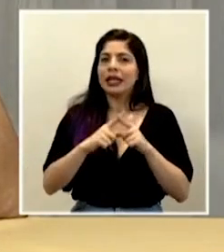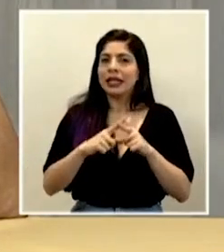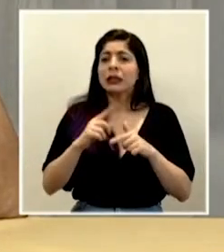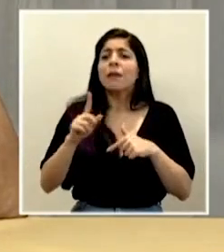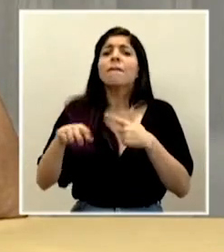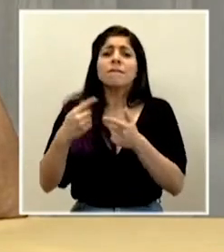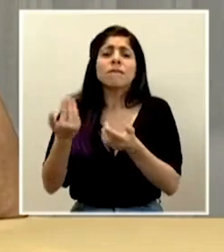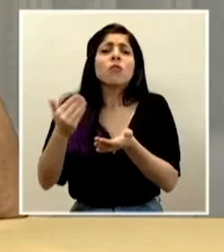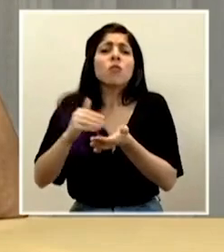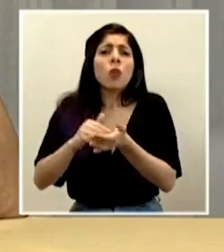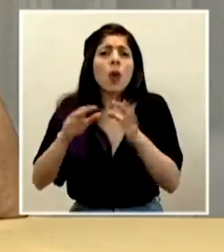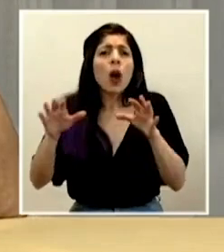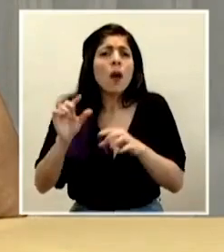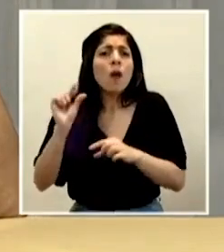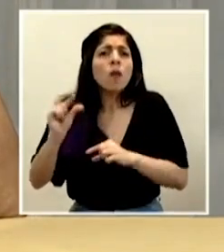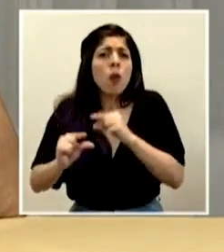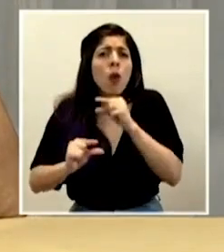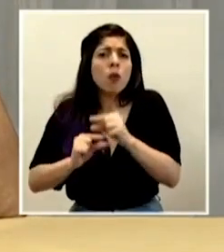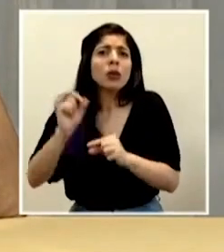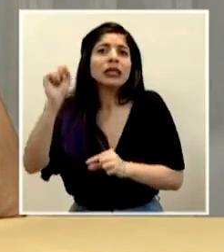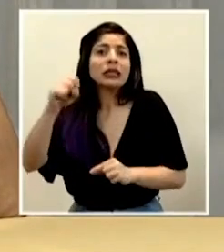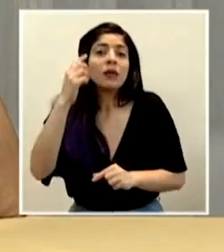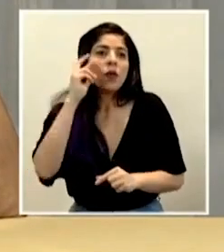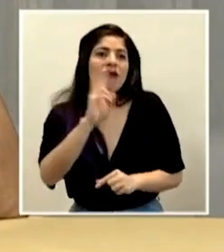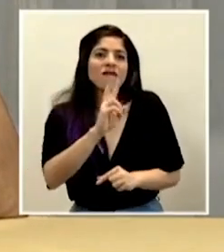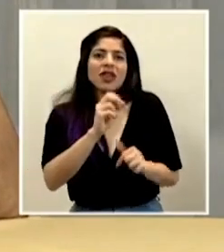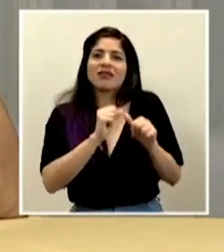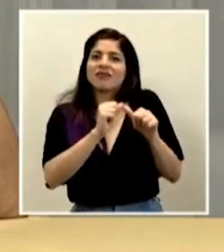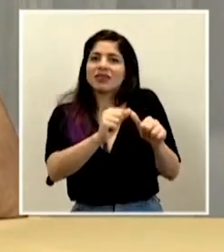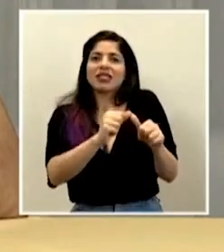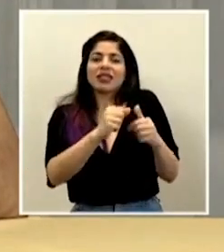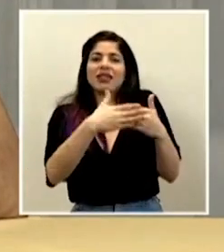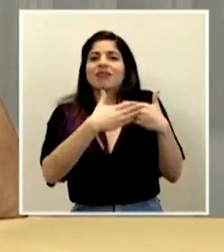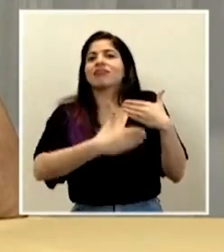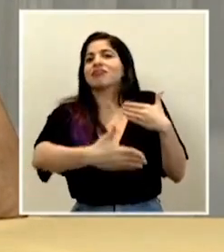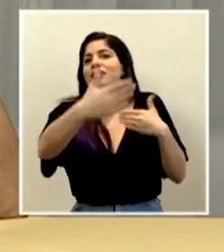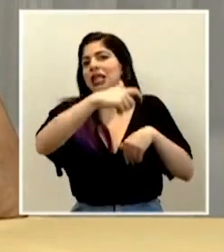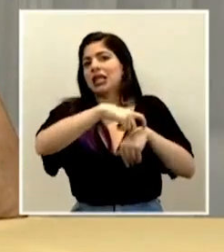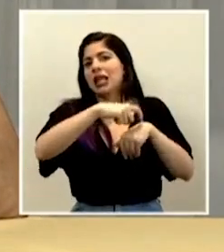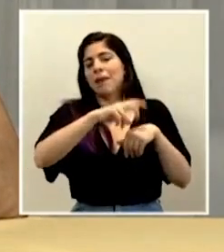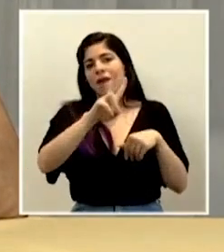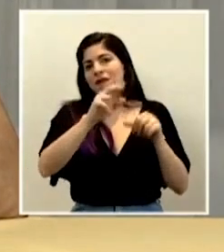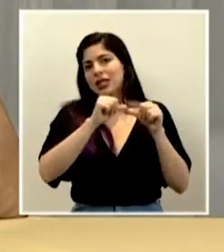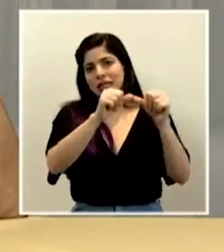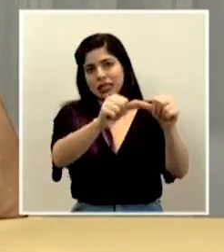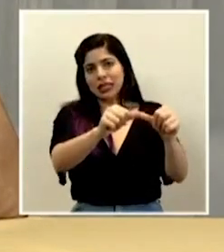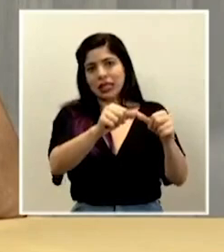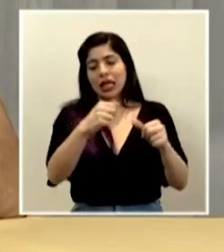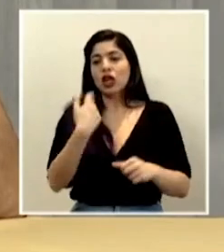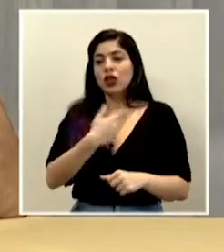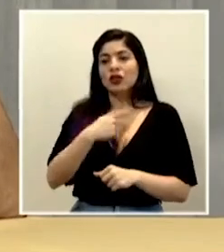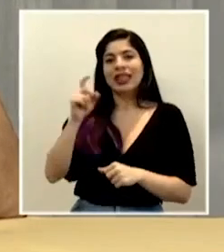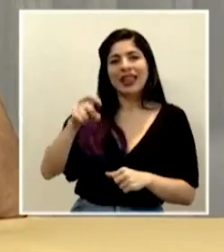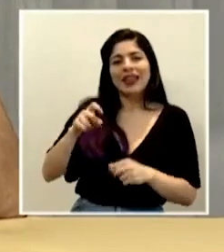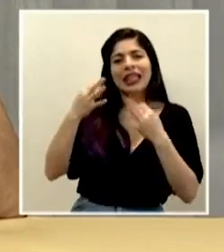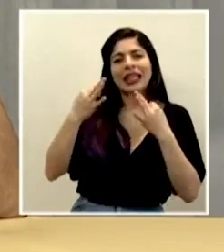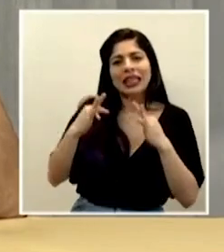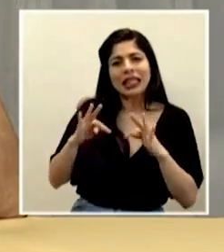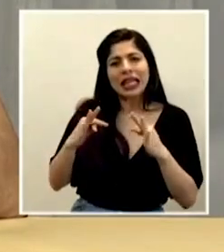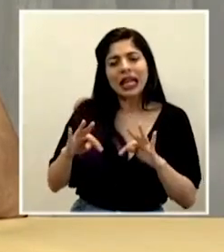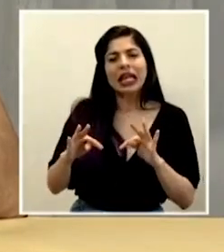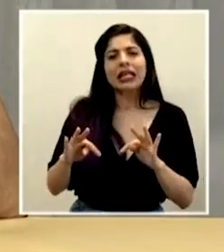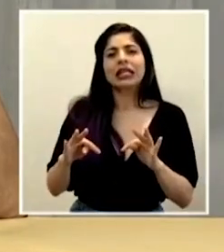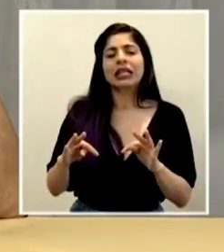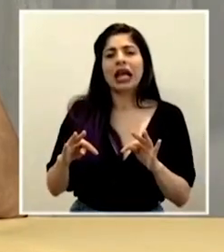retomando, claro que sí, actividades. ¿Por qué? Porque el virus todavía va a seguir bastante tiempo entre nosotros y porque tenemos que tratar de guardar ese